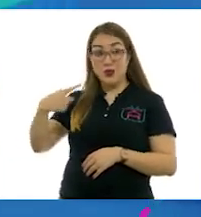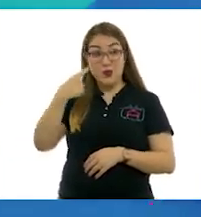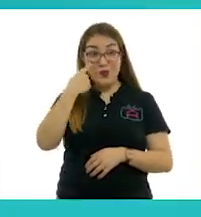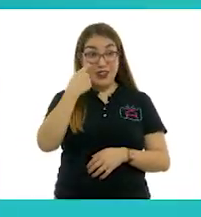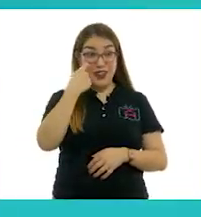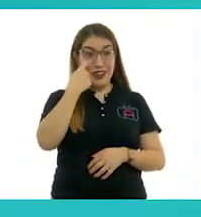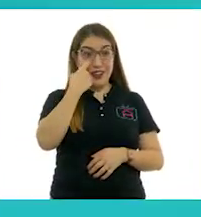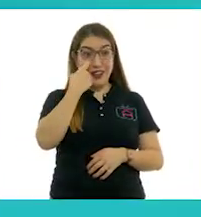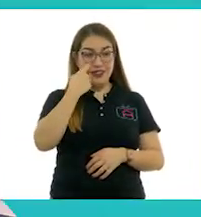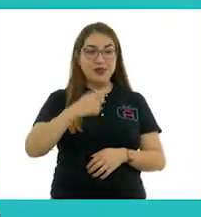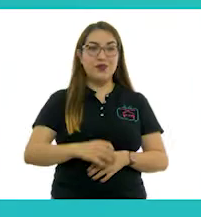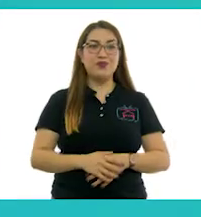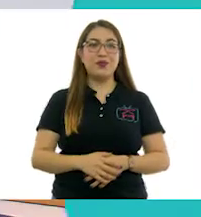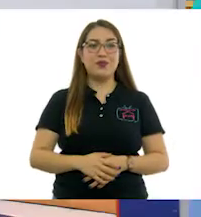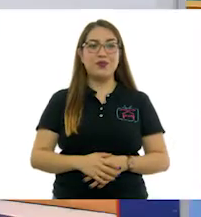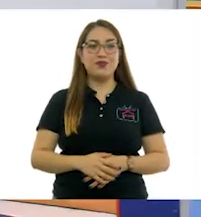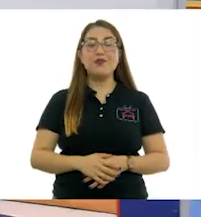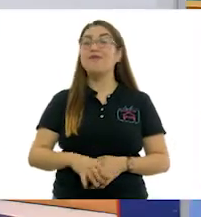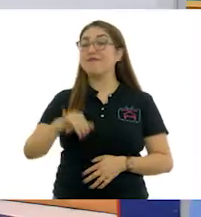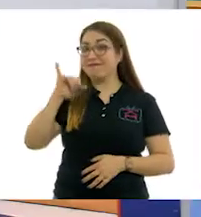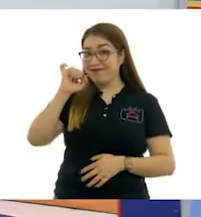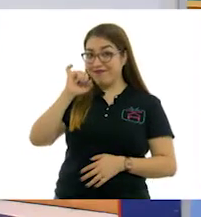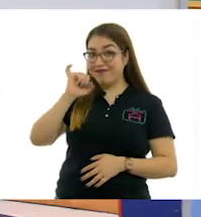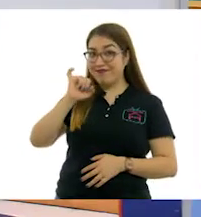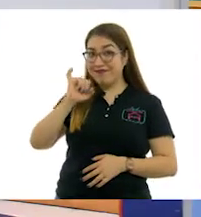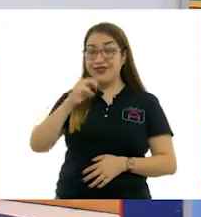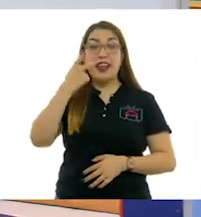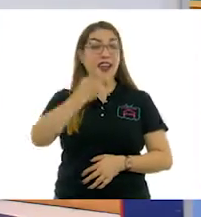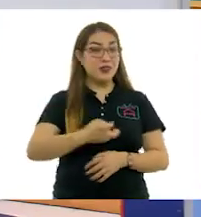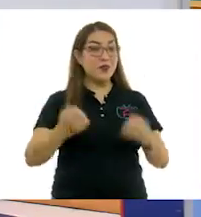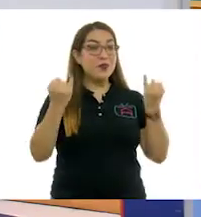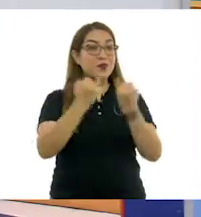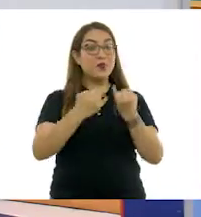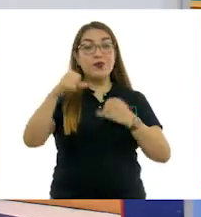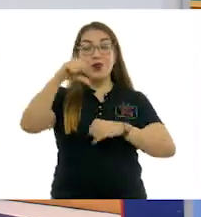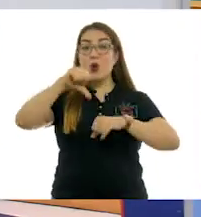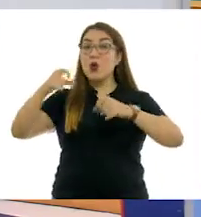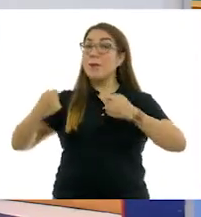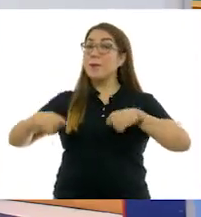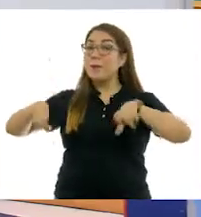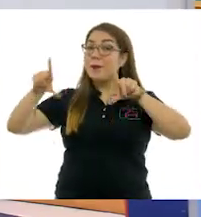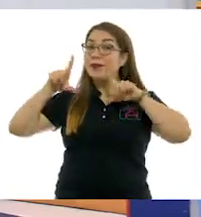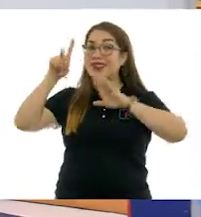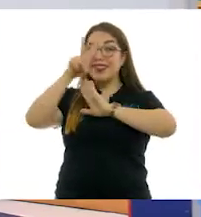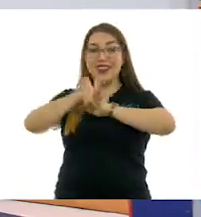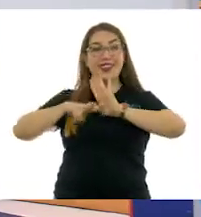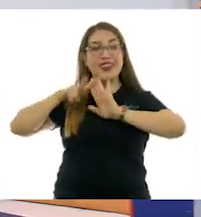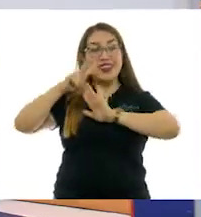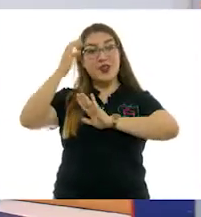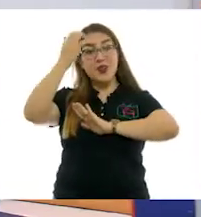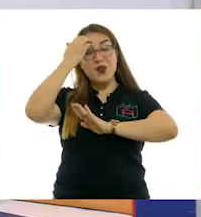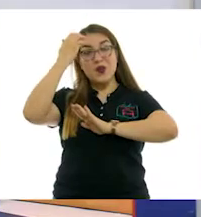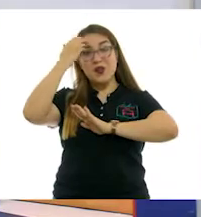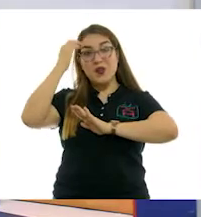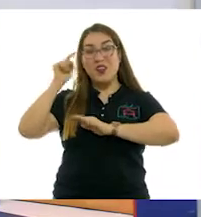se puede peinar. Exactamente. Y para esto, hoy también les traigo un video para conocer más, que se llama Noche